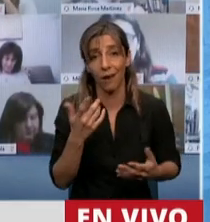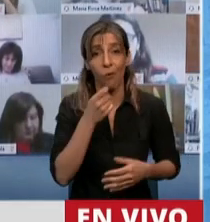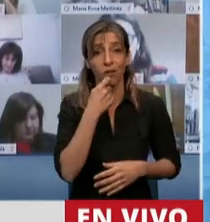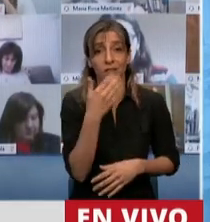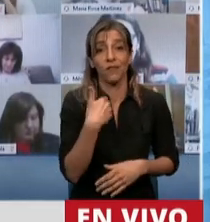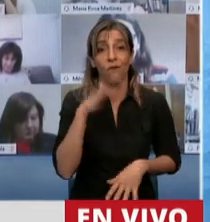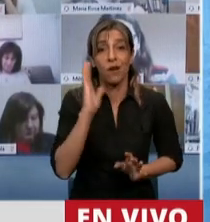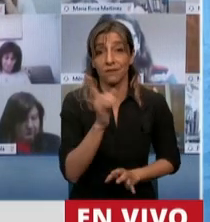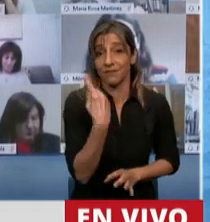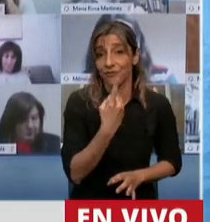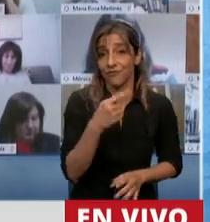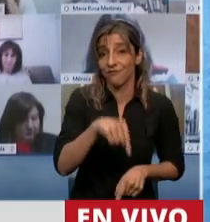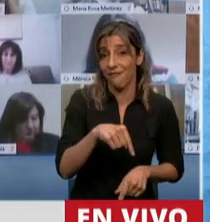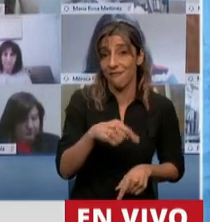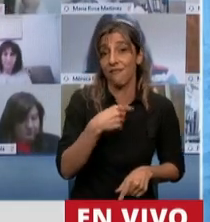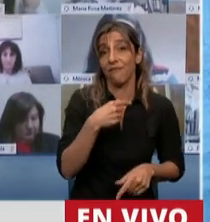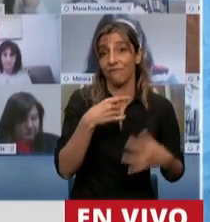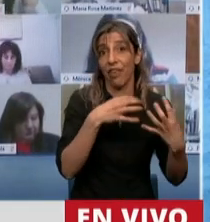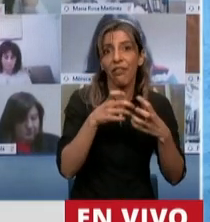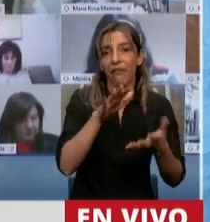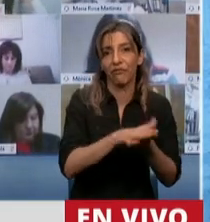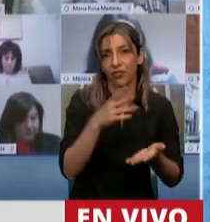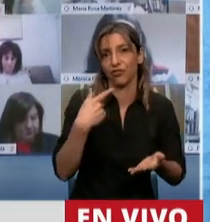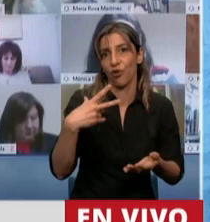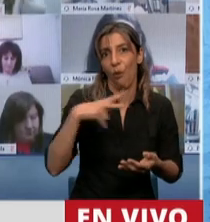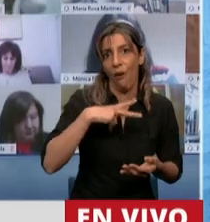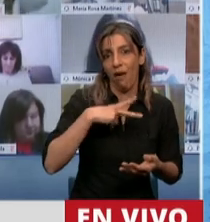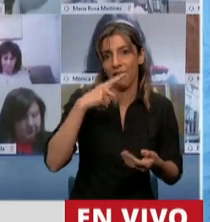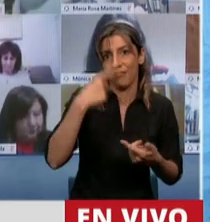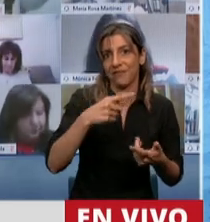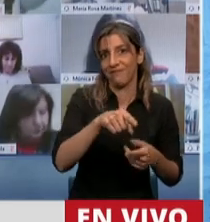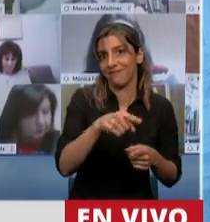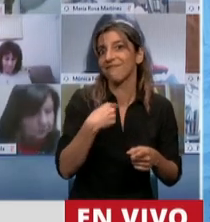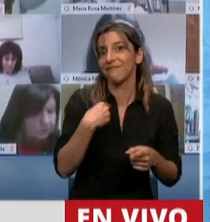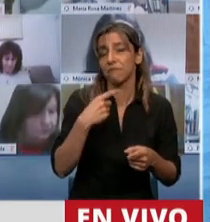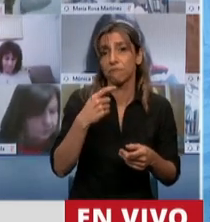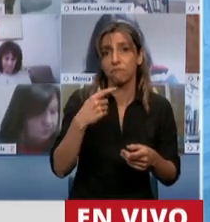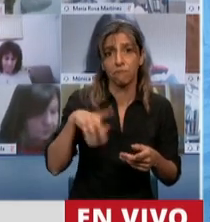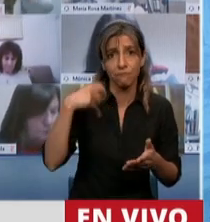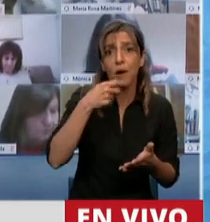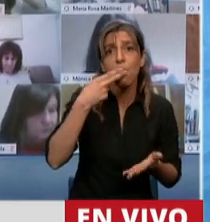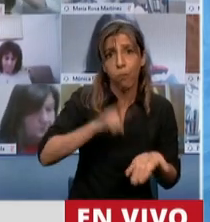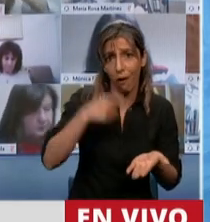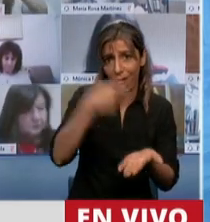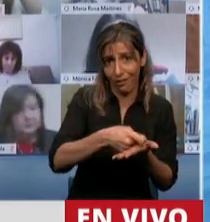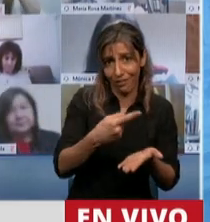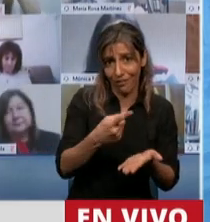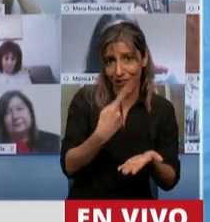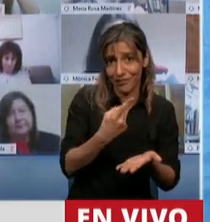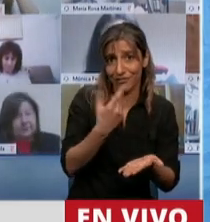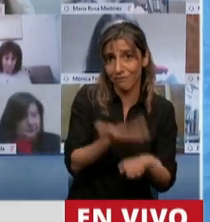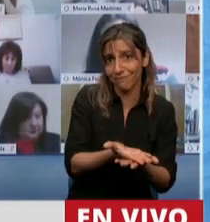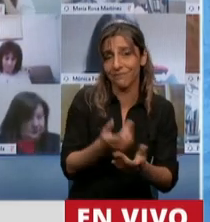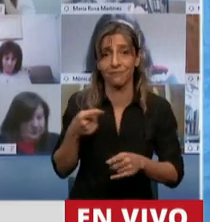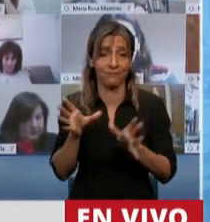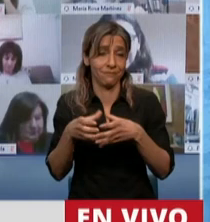resolver buena parte de los problemas que tienen millones de argentinos. Esfuerzo que va a recaer en unos pocos para